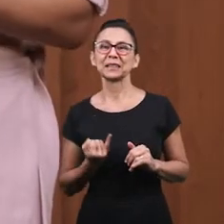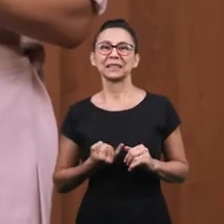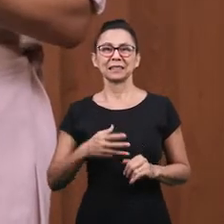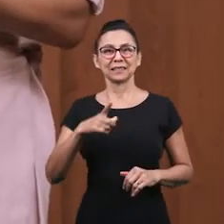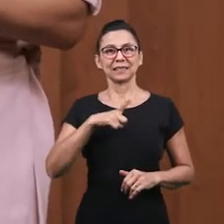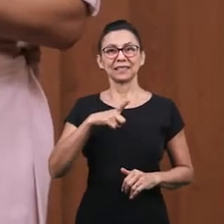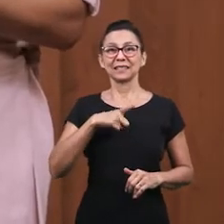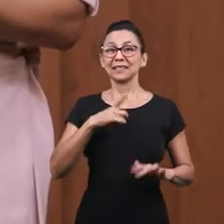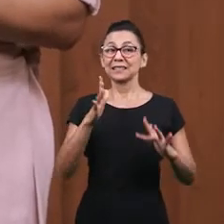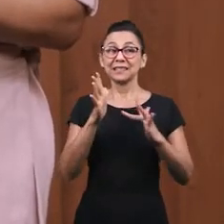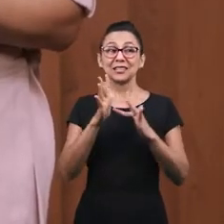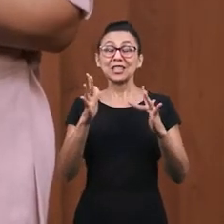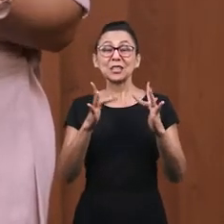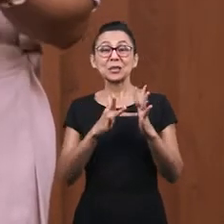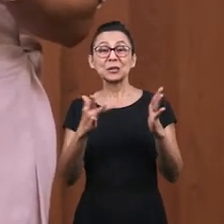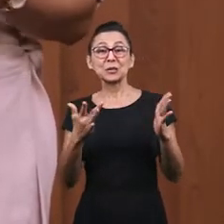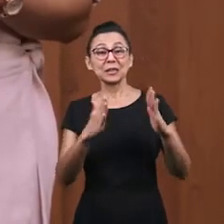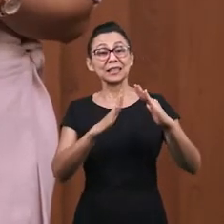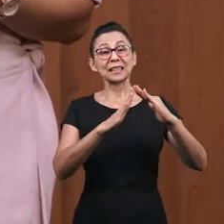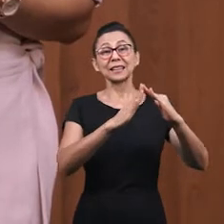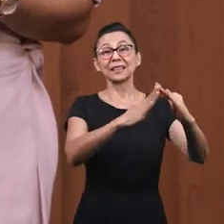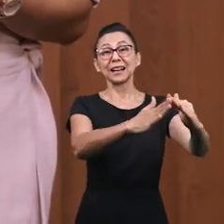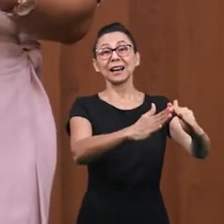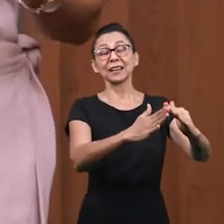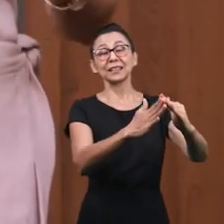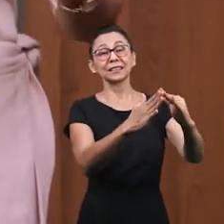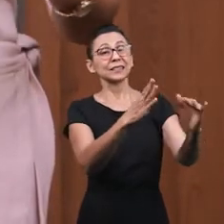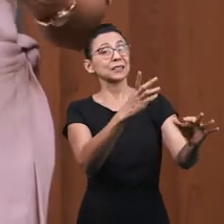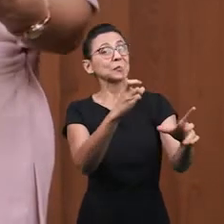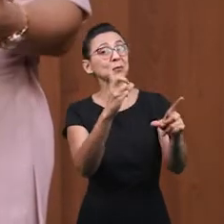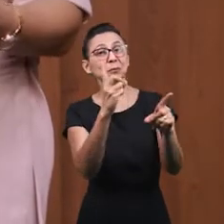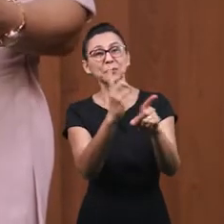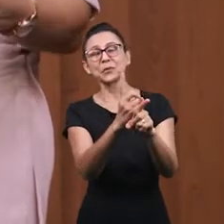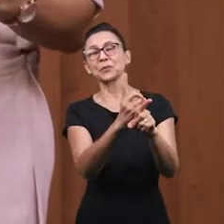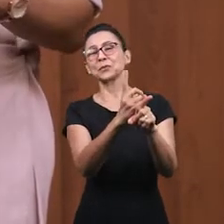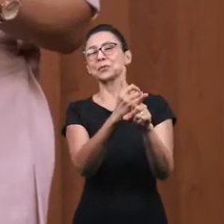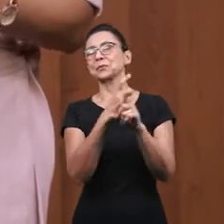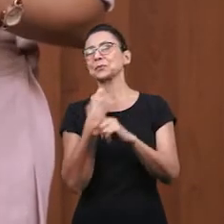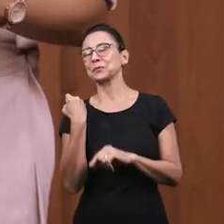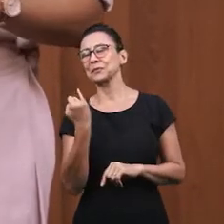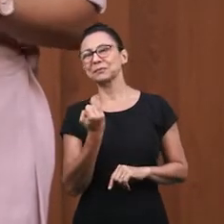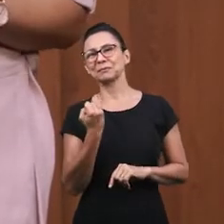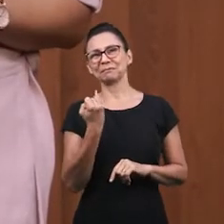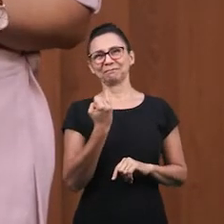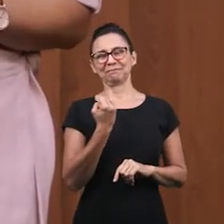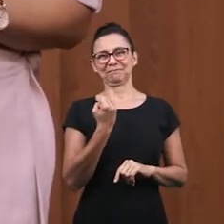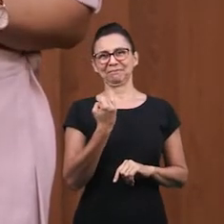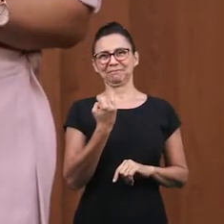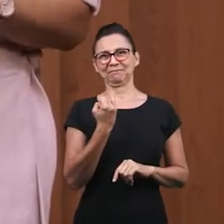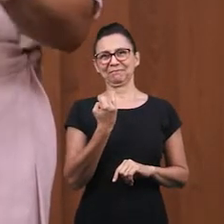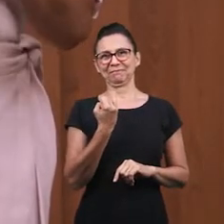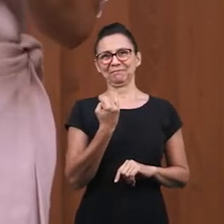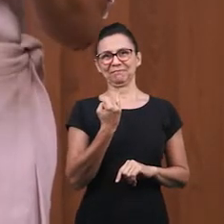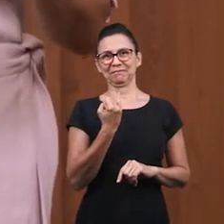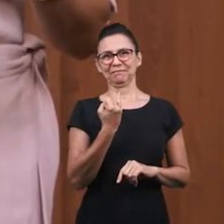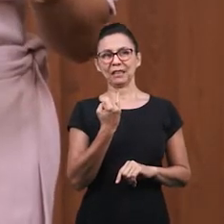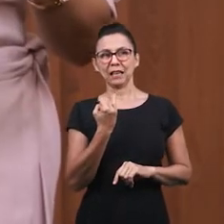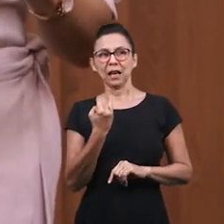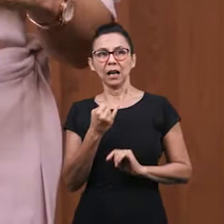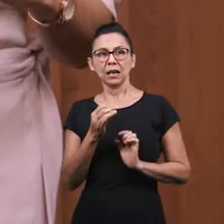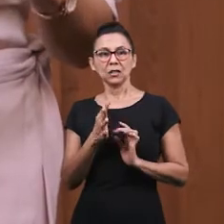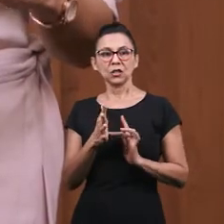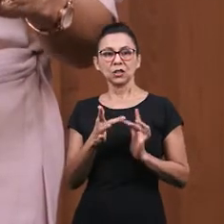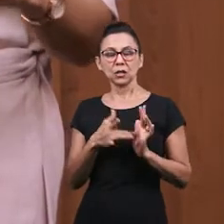importaba Ahora a saqueo Era lo más precioso Era tener a Jesús En su casa Era aquel